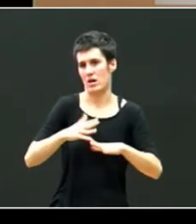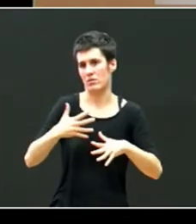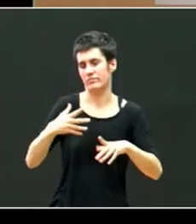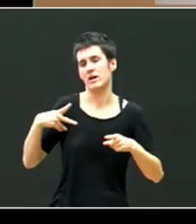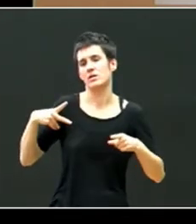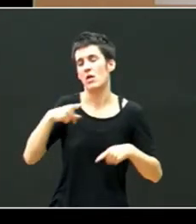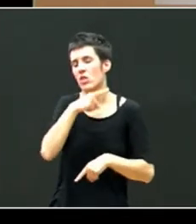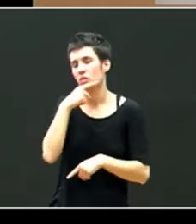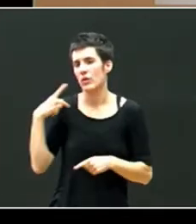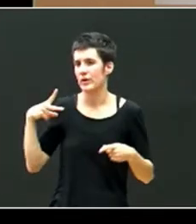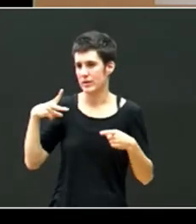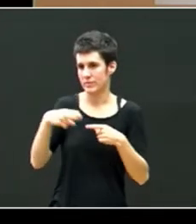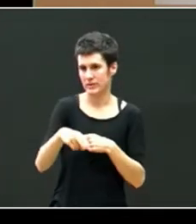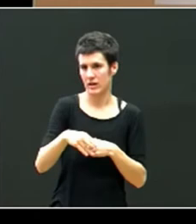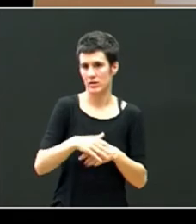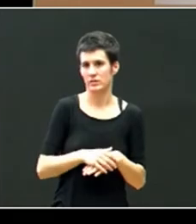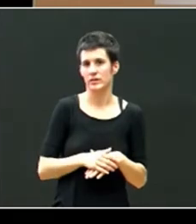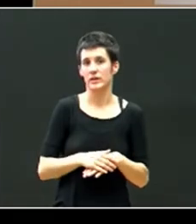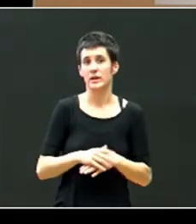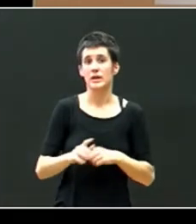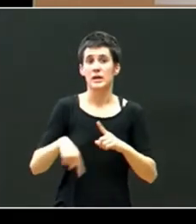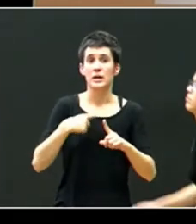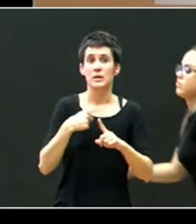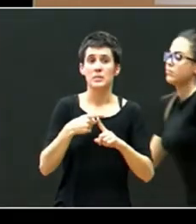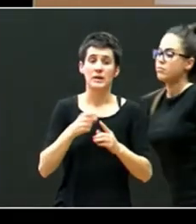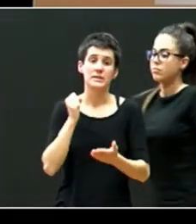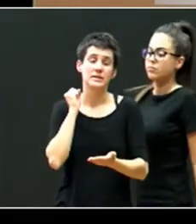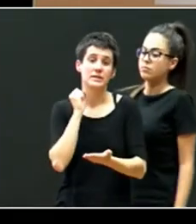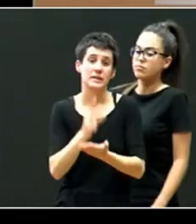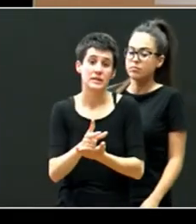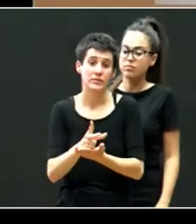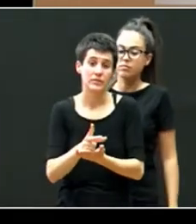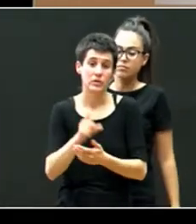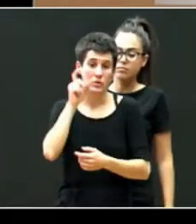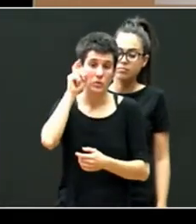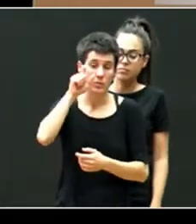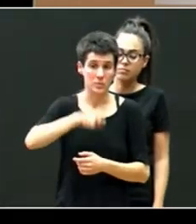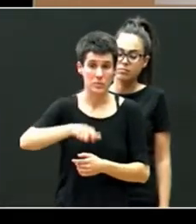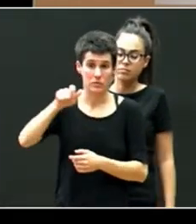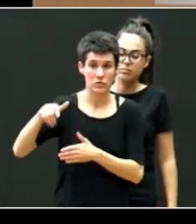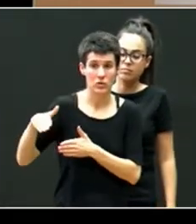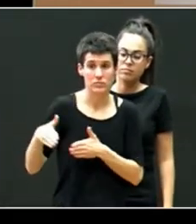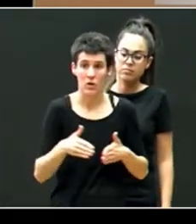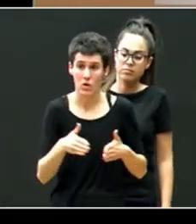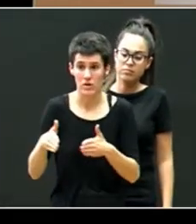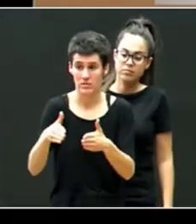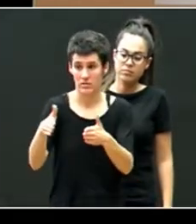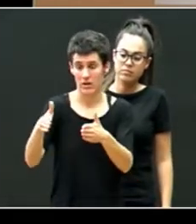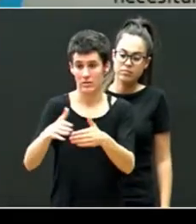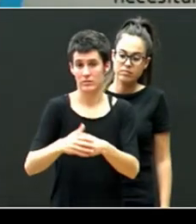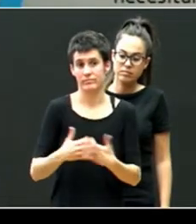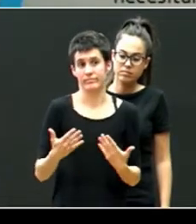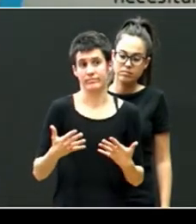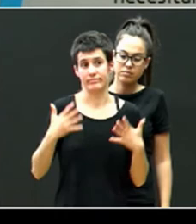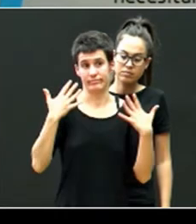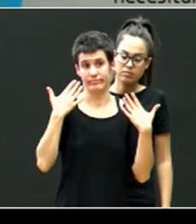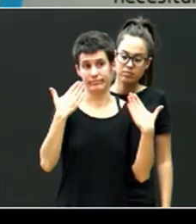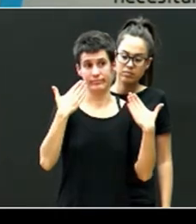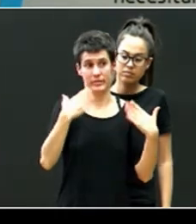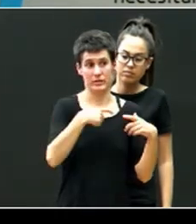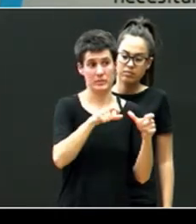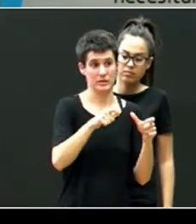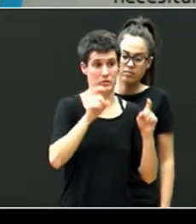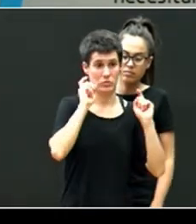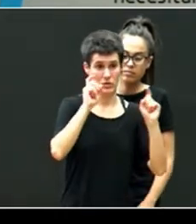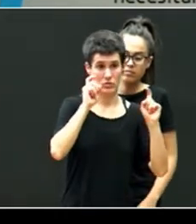y el gran desafío es contar con una guía que oriente al profesorado y por eso saludamos con alegría y fritamos al departamento de educación del gobierno vasco